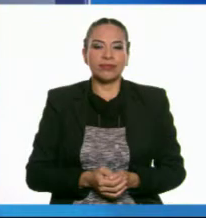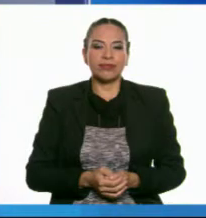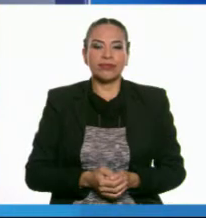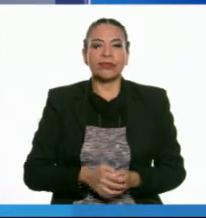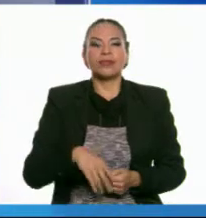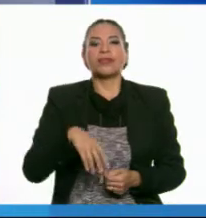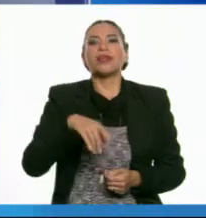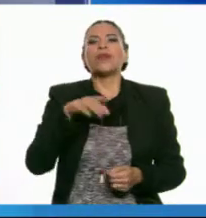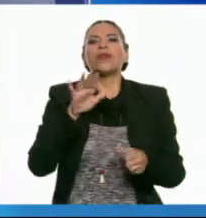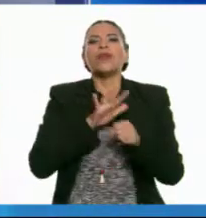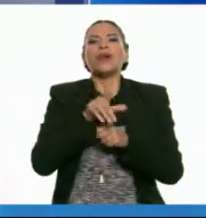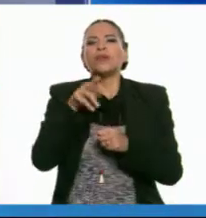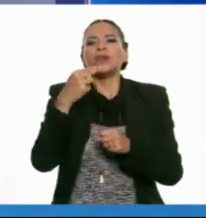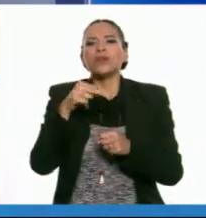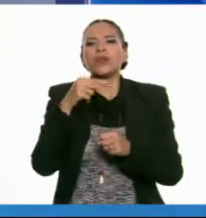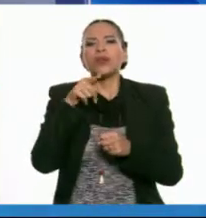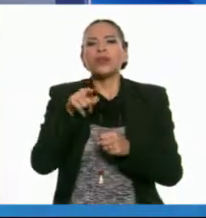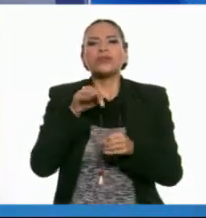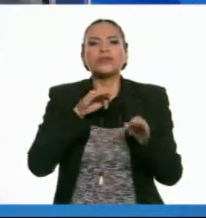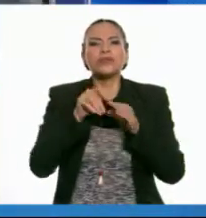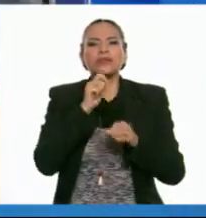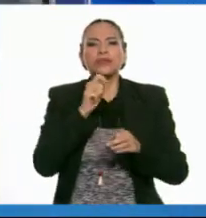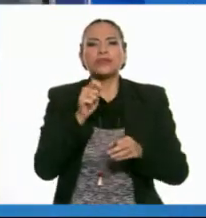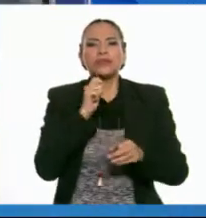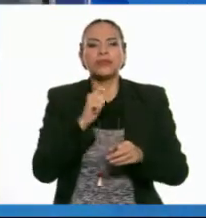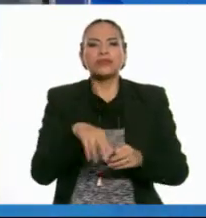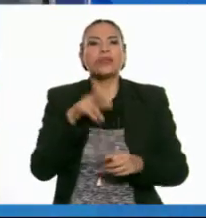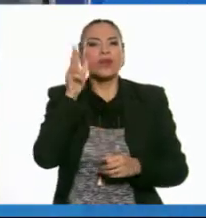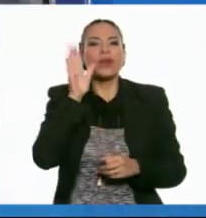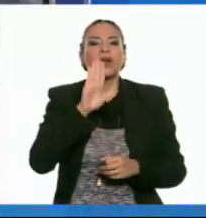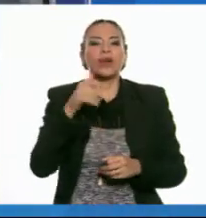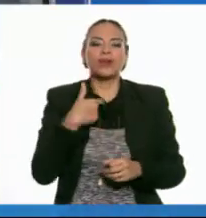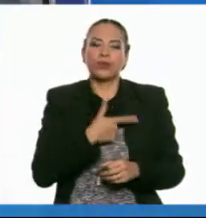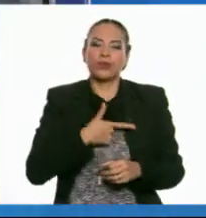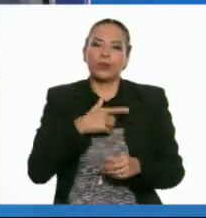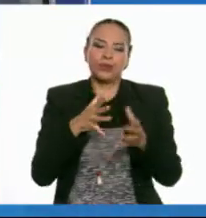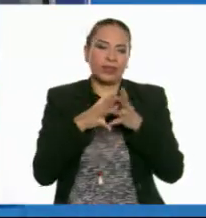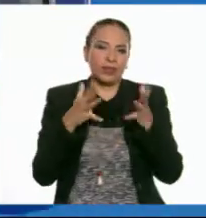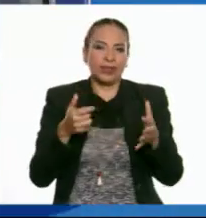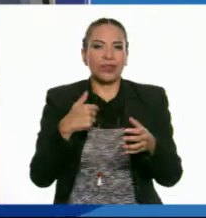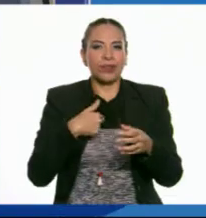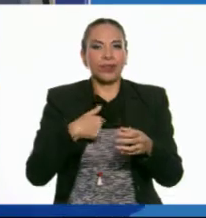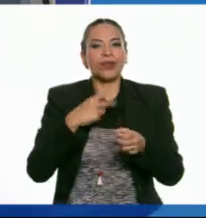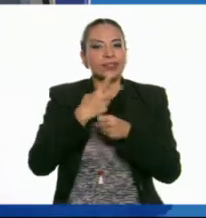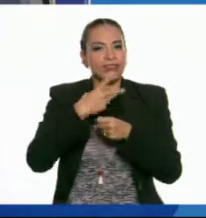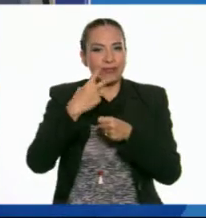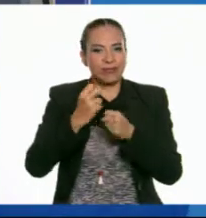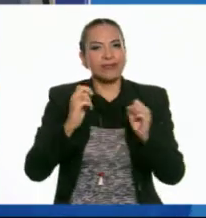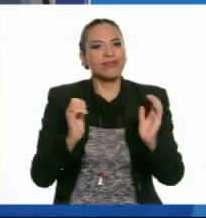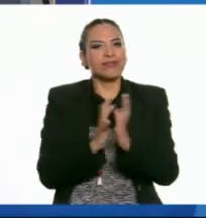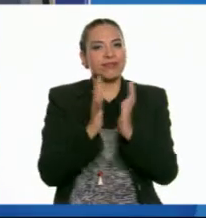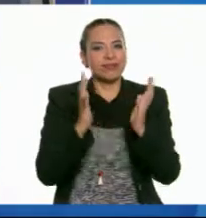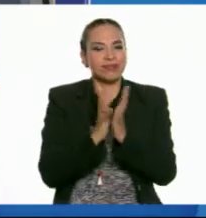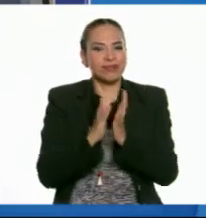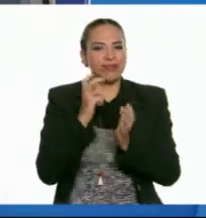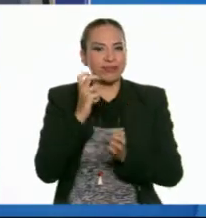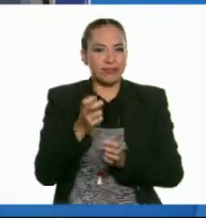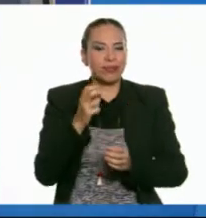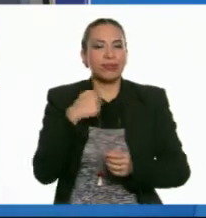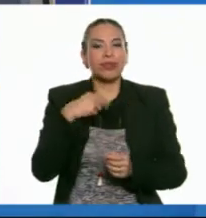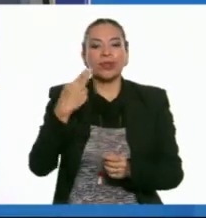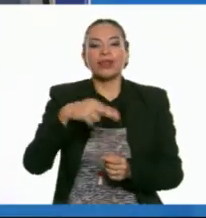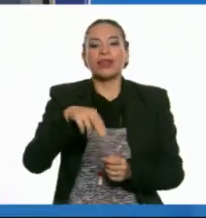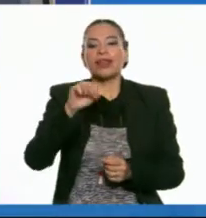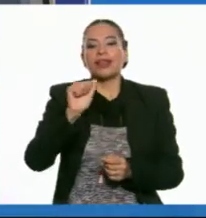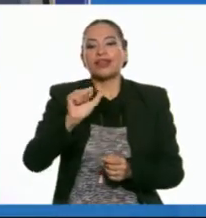¿Cuál es tu nombre y tu profesión? Hola a todos. Es un gusto muy grande para mí haber sido invitado a participar en este espacio. Mi